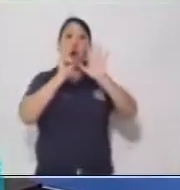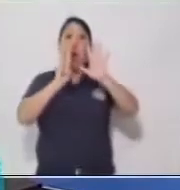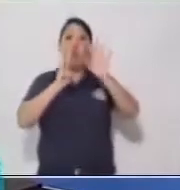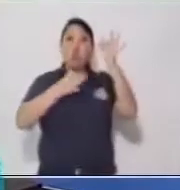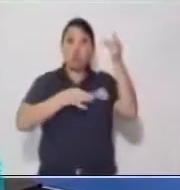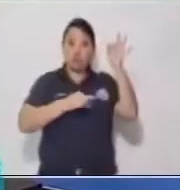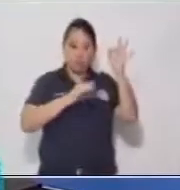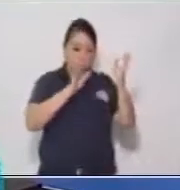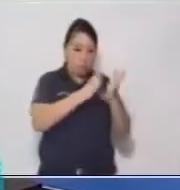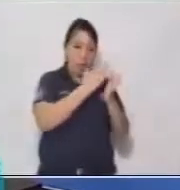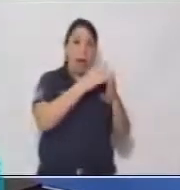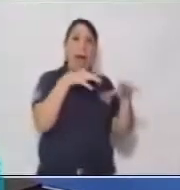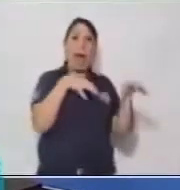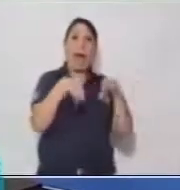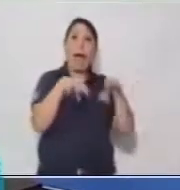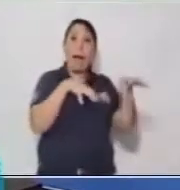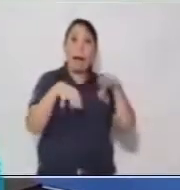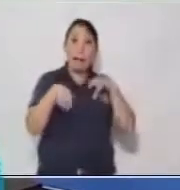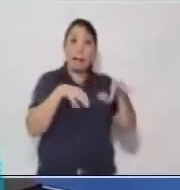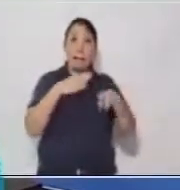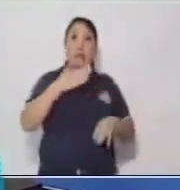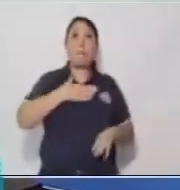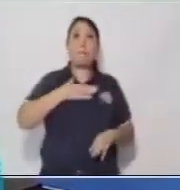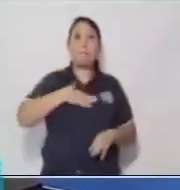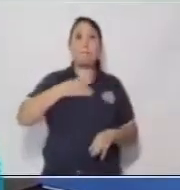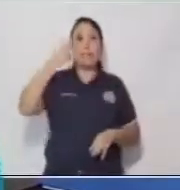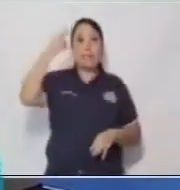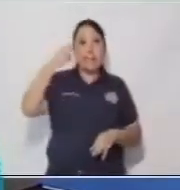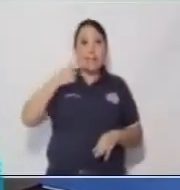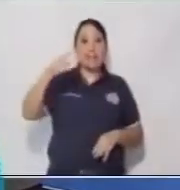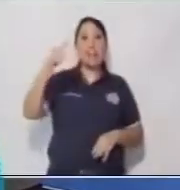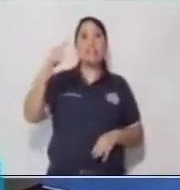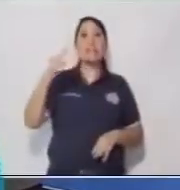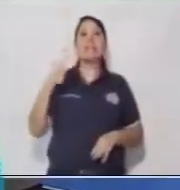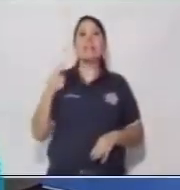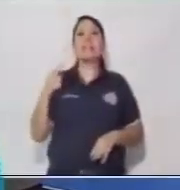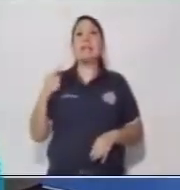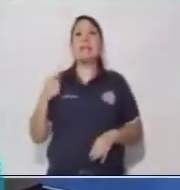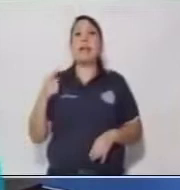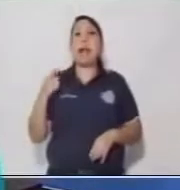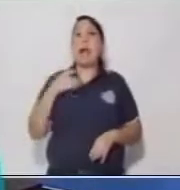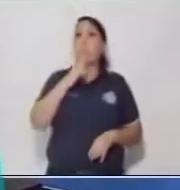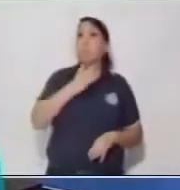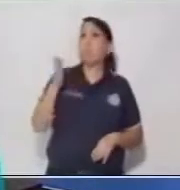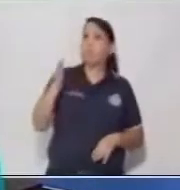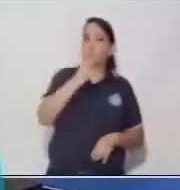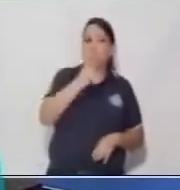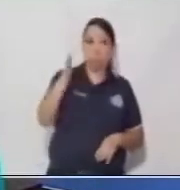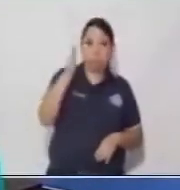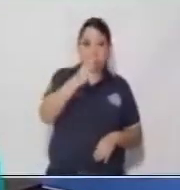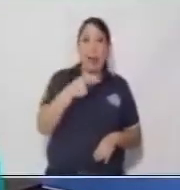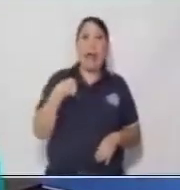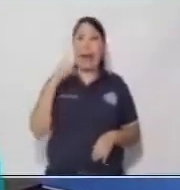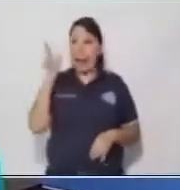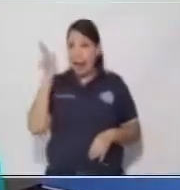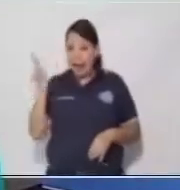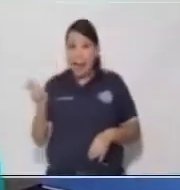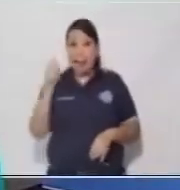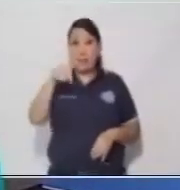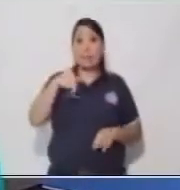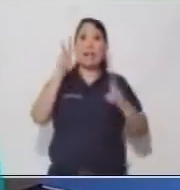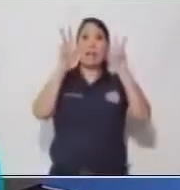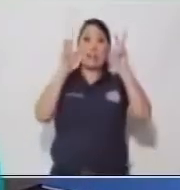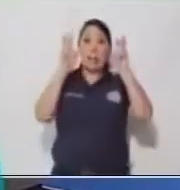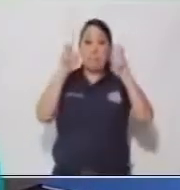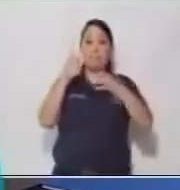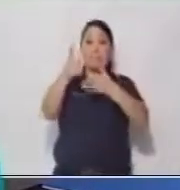a realizar la actividad Mi Diario de Aventuras. Esta tarea, el tema que desarrollamos el día de hoy, nos